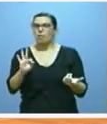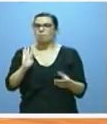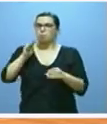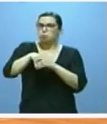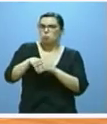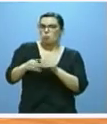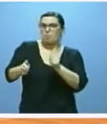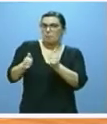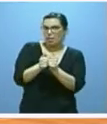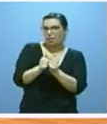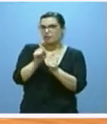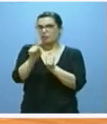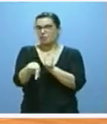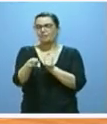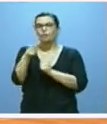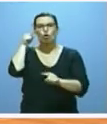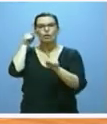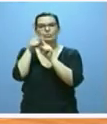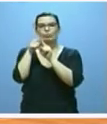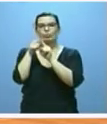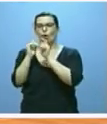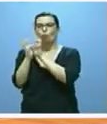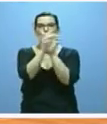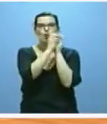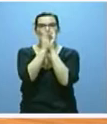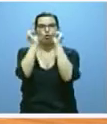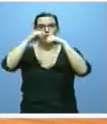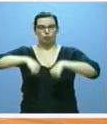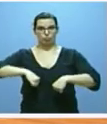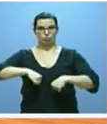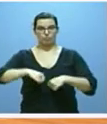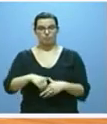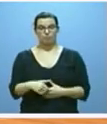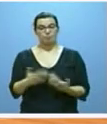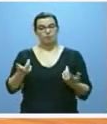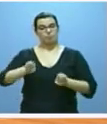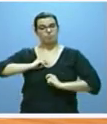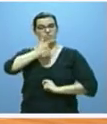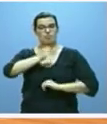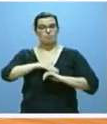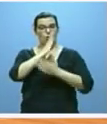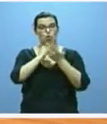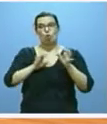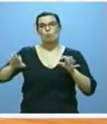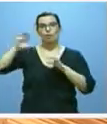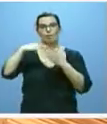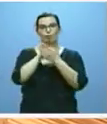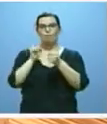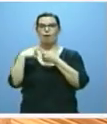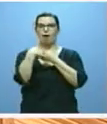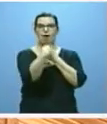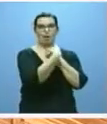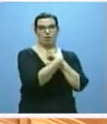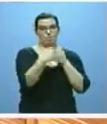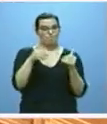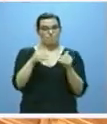al nuevo modelo, busca el consenso a través de la multilateralidad y permite que todas las comunidades estemos participando desde